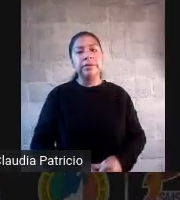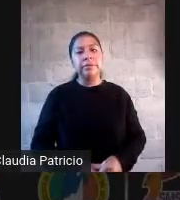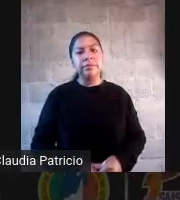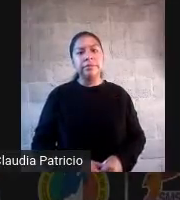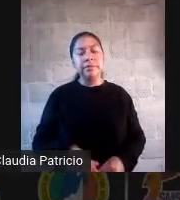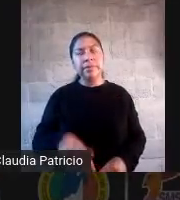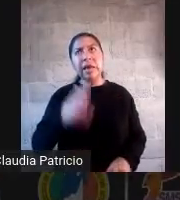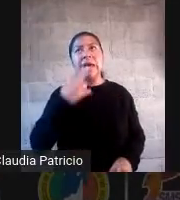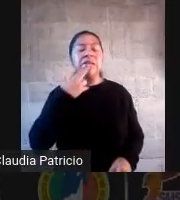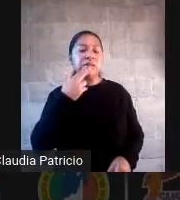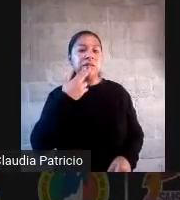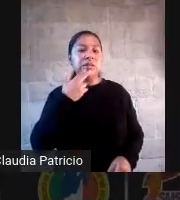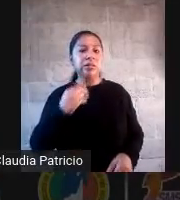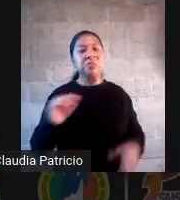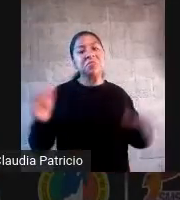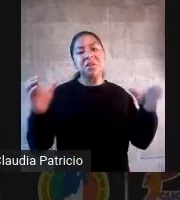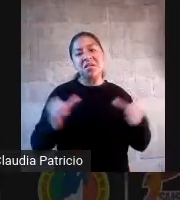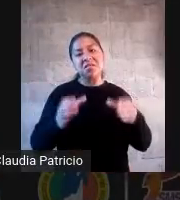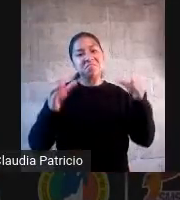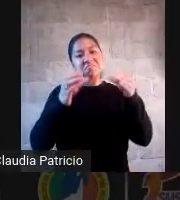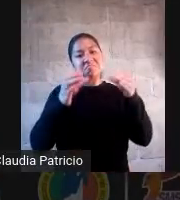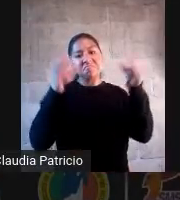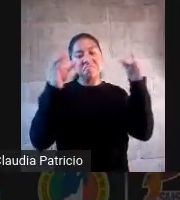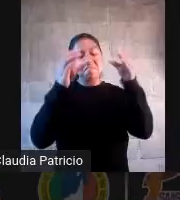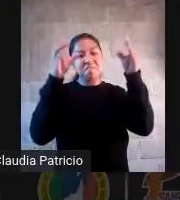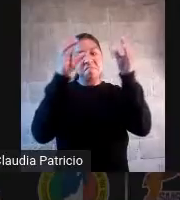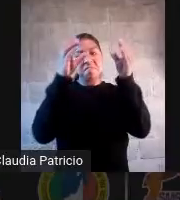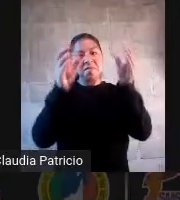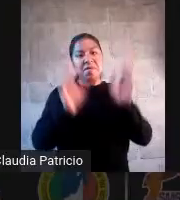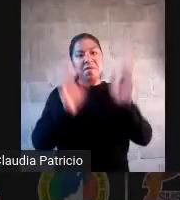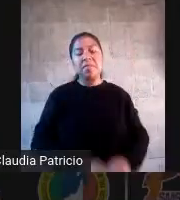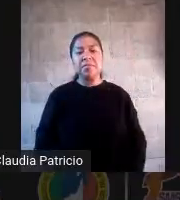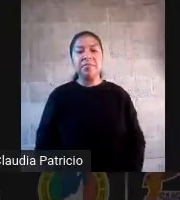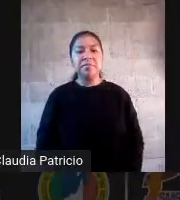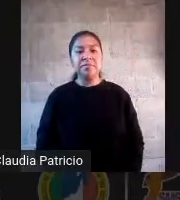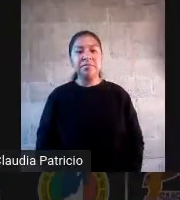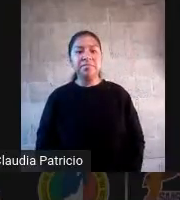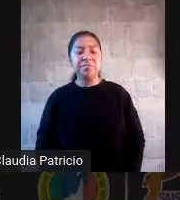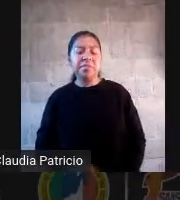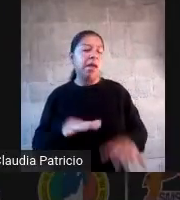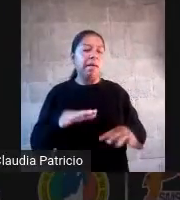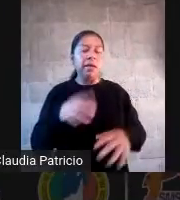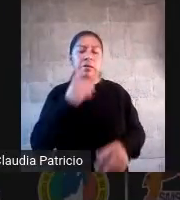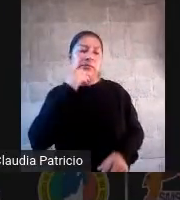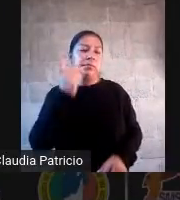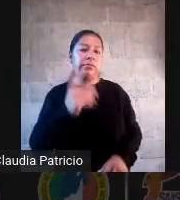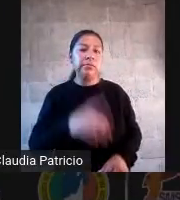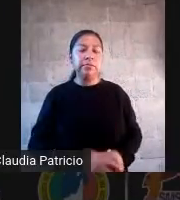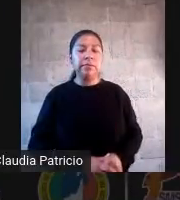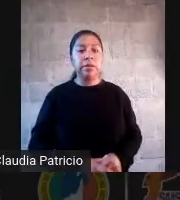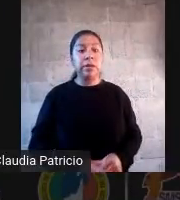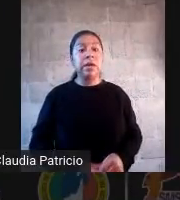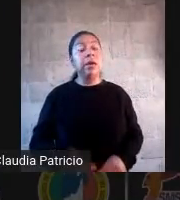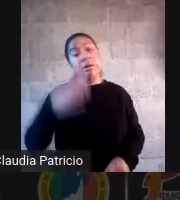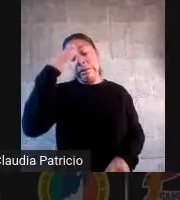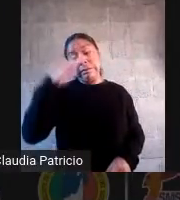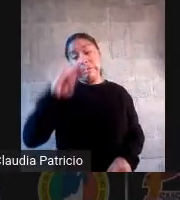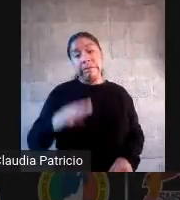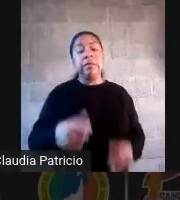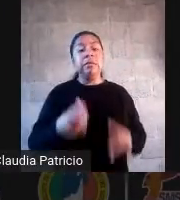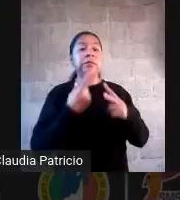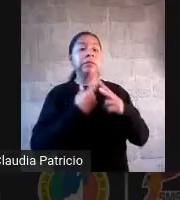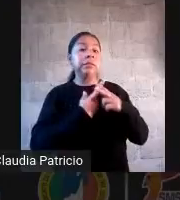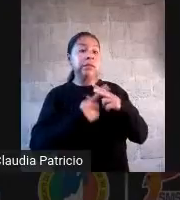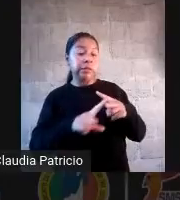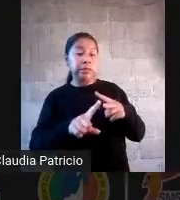coloquial. Puedo yo tener, bueno, seguramente sabemos que a principio de ciclo escolar es muy común que en